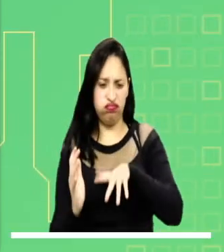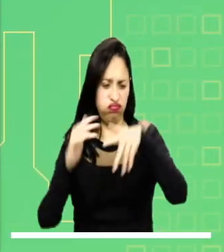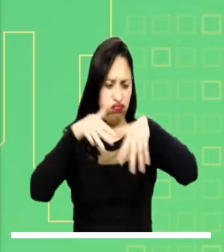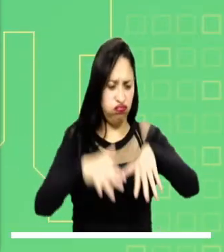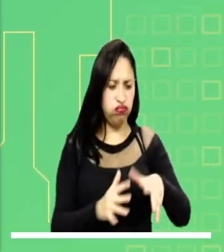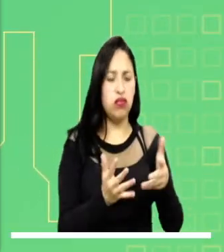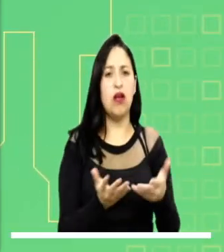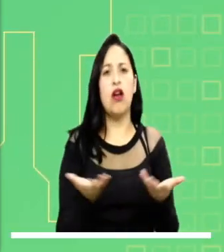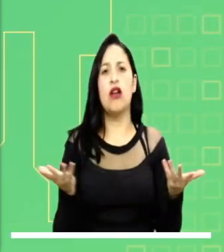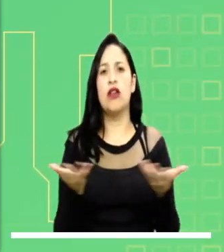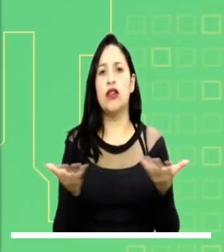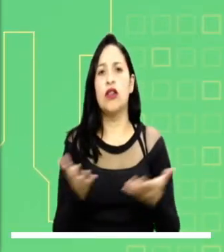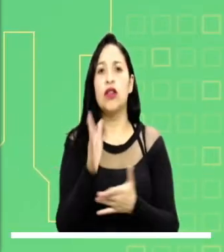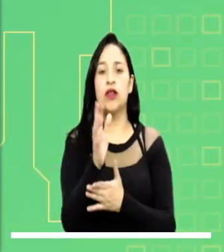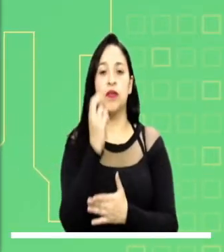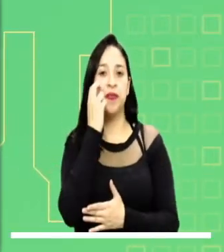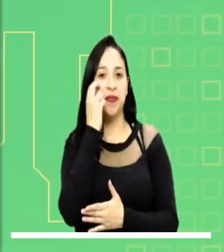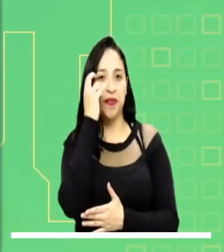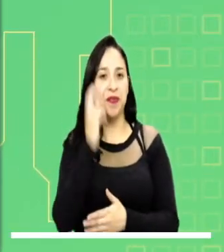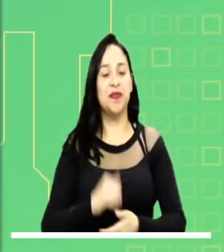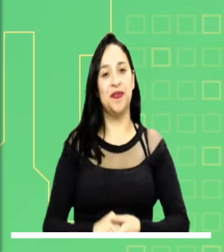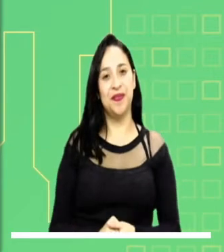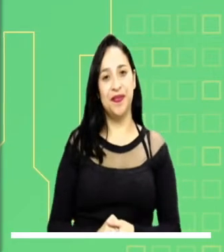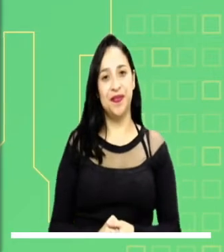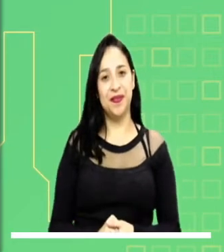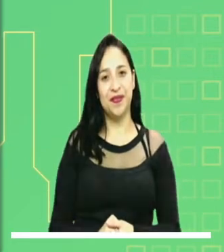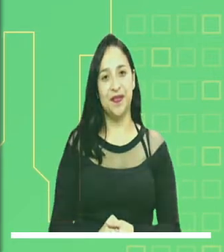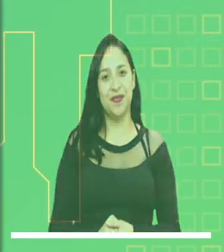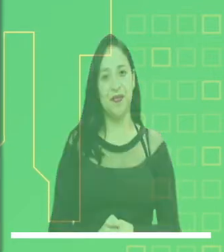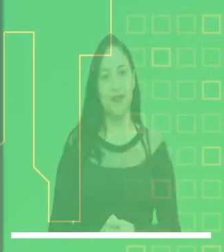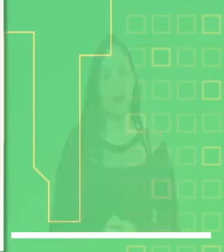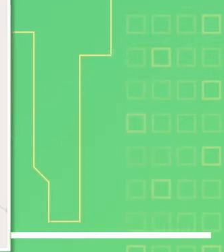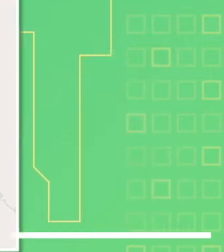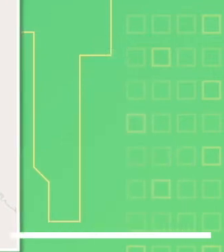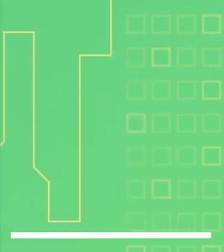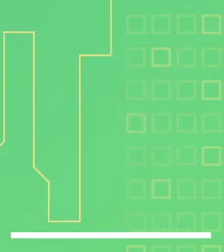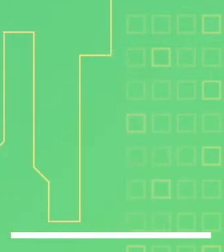Máxima precaución por deslizamientos de tierra inestable en el Chocó.